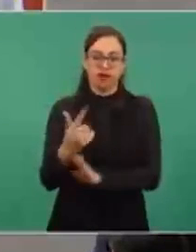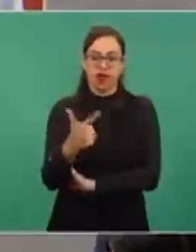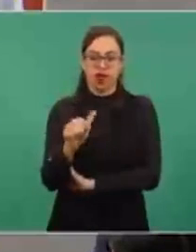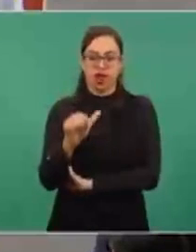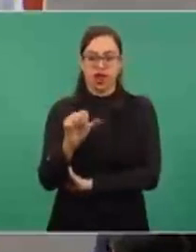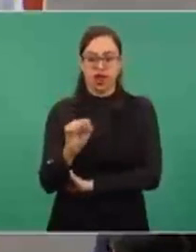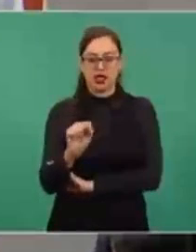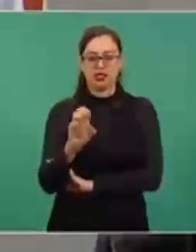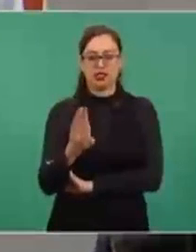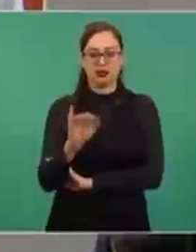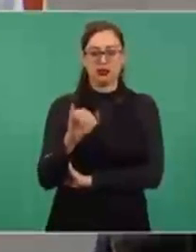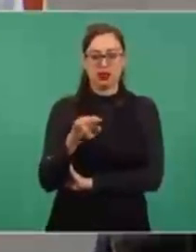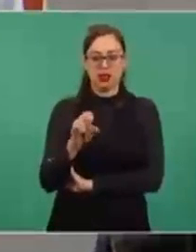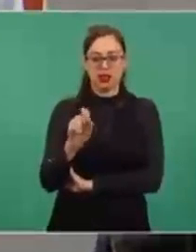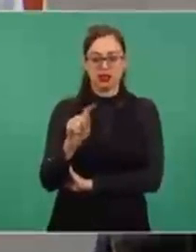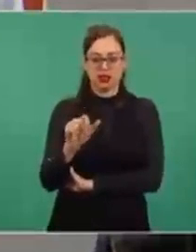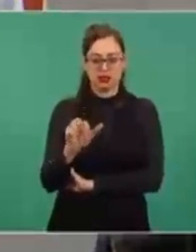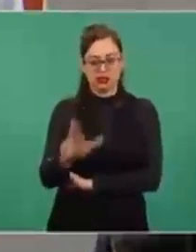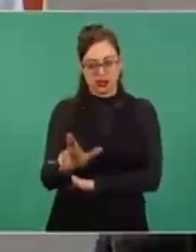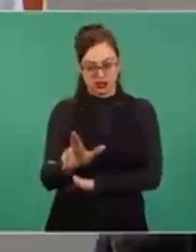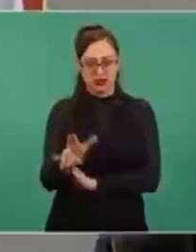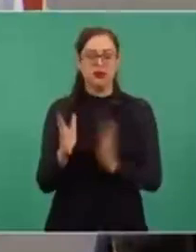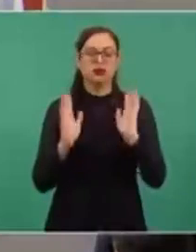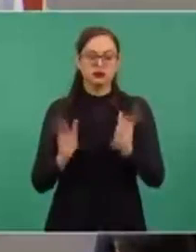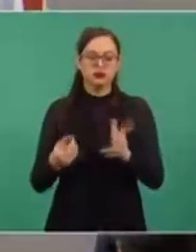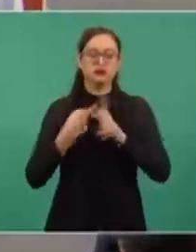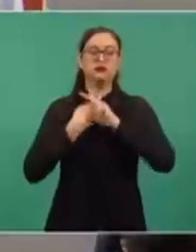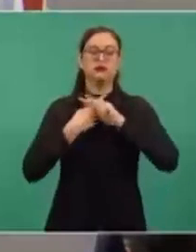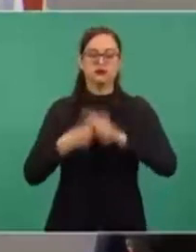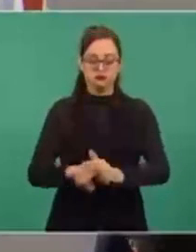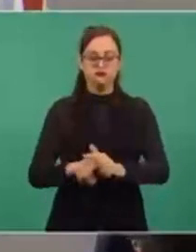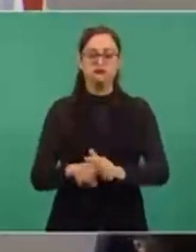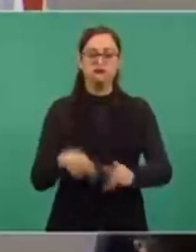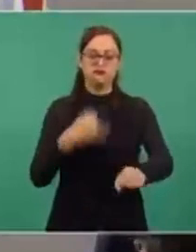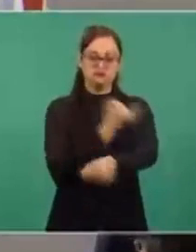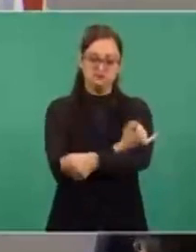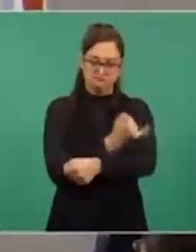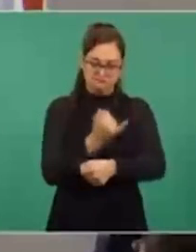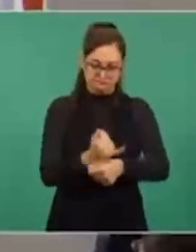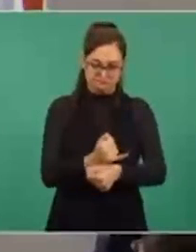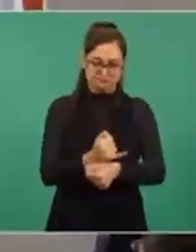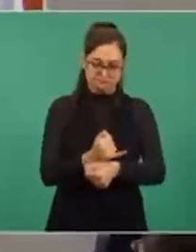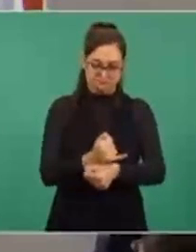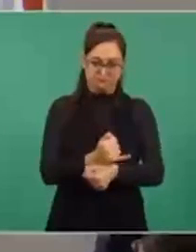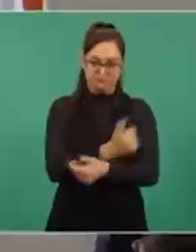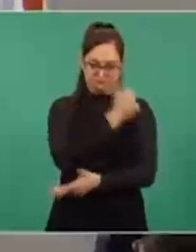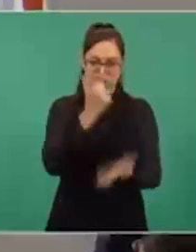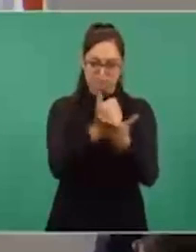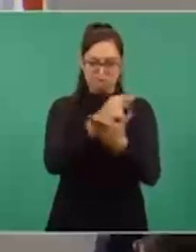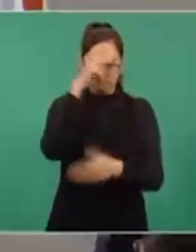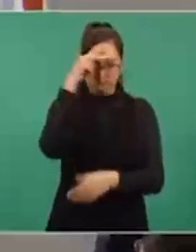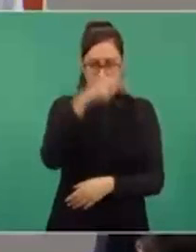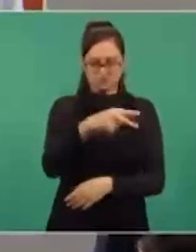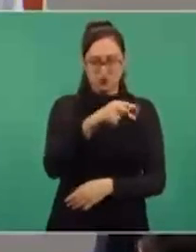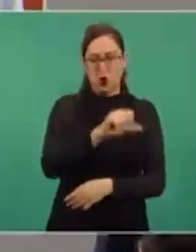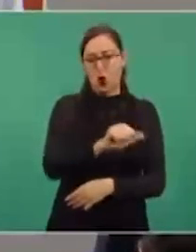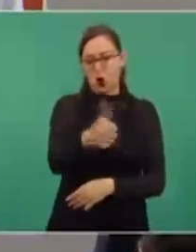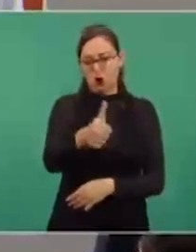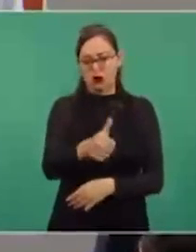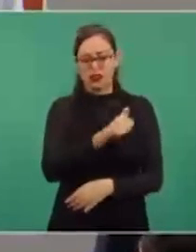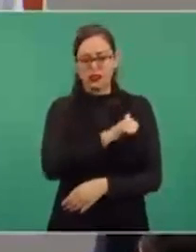está funcionando bien en Iztapalapa y en otras